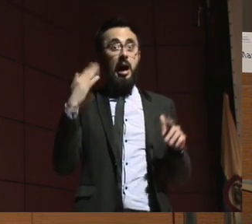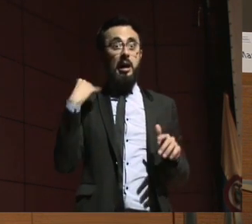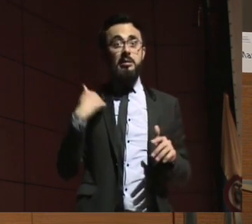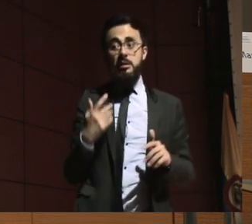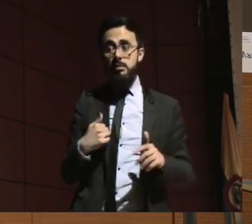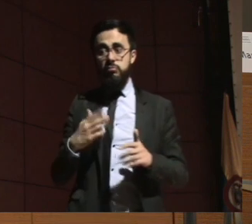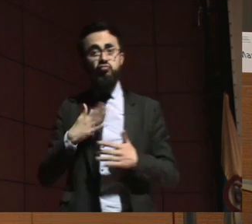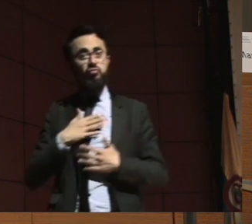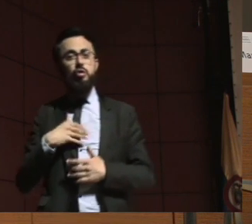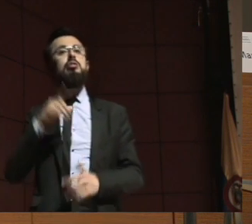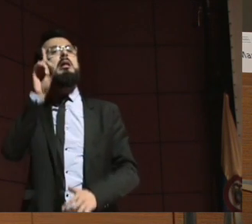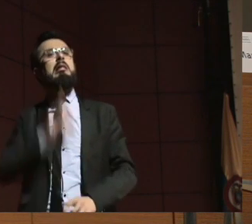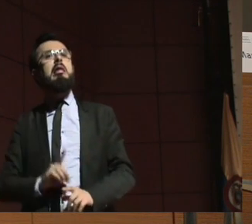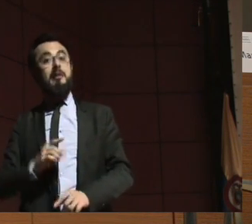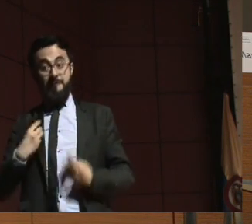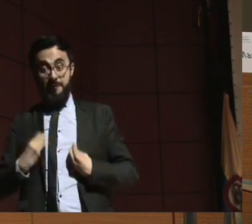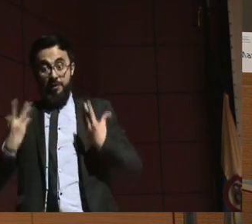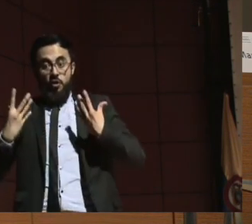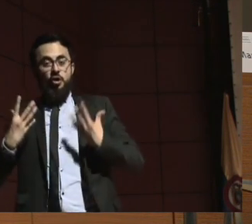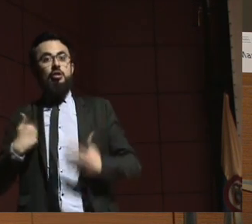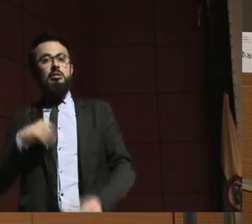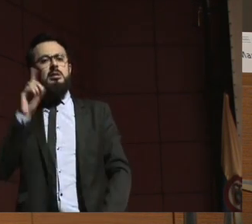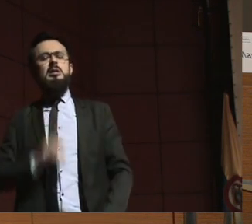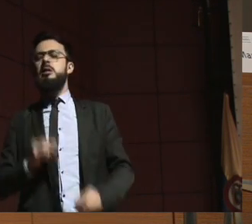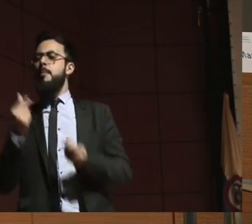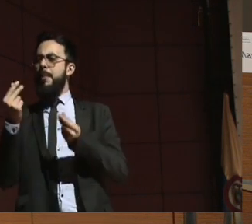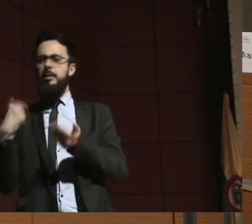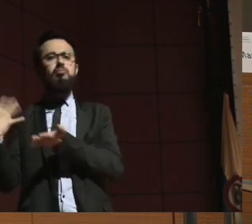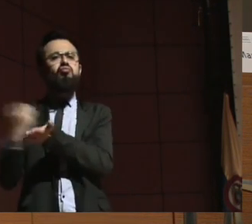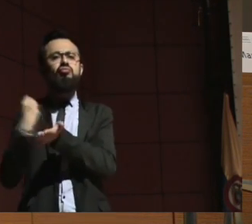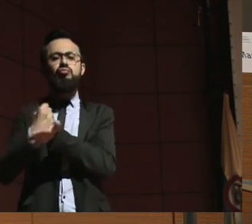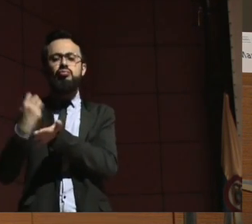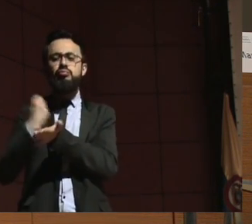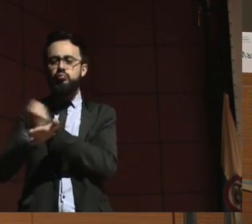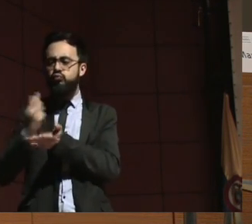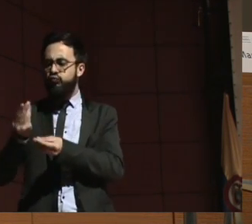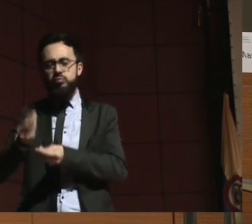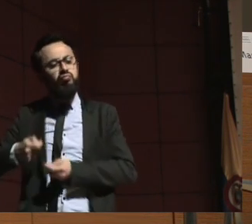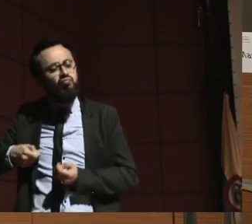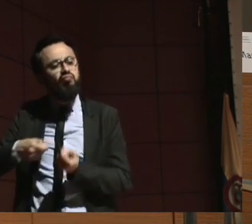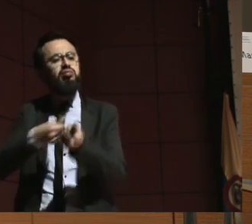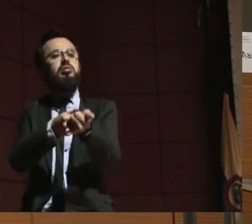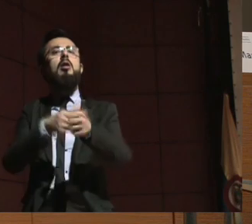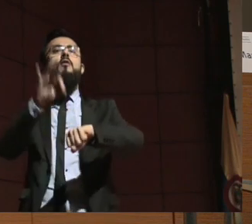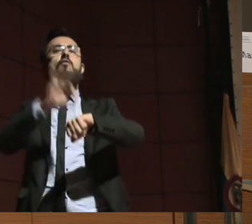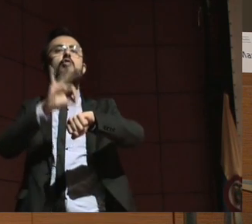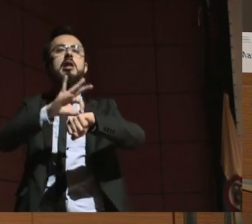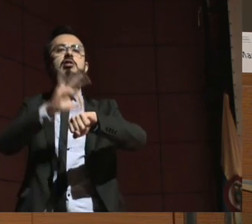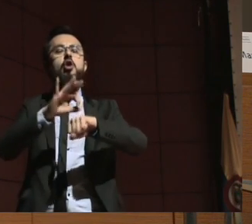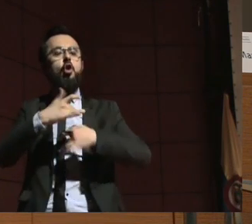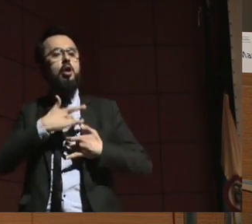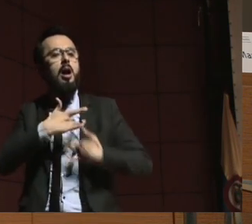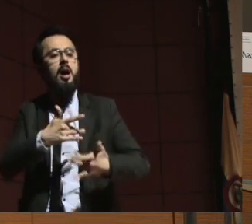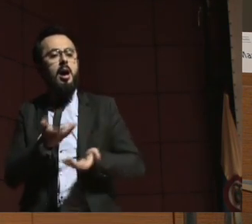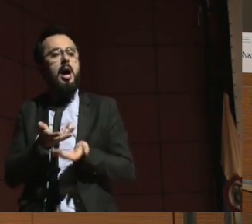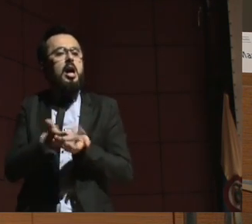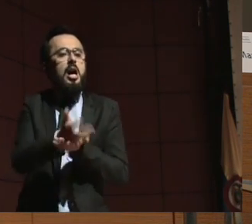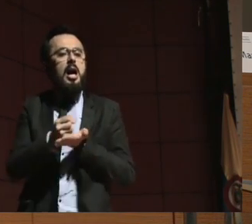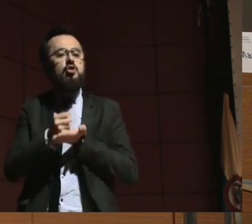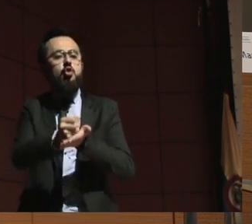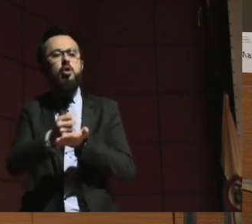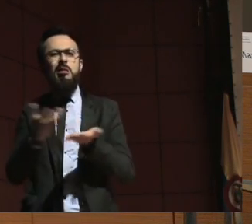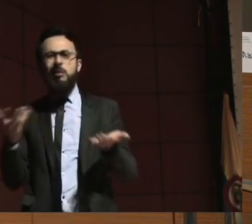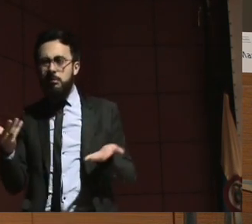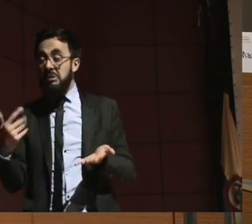para caridad, por ejemplo? ¿Se la mandamos a las abuelas de la Plaza de